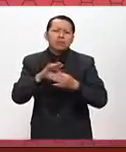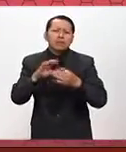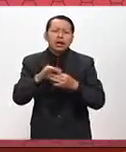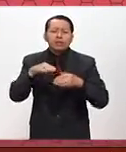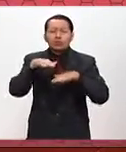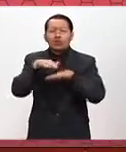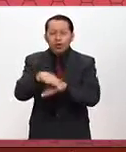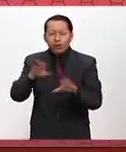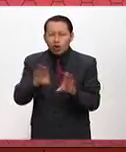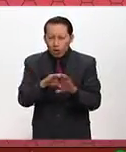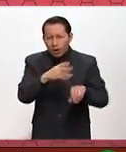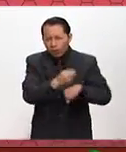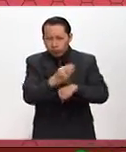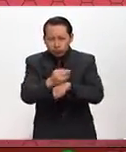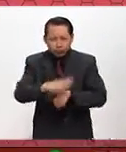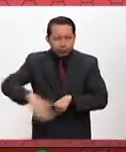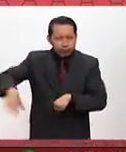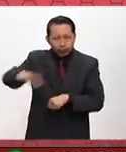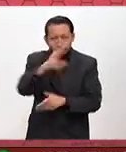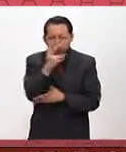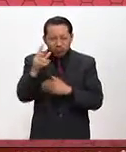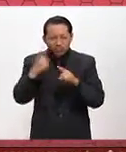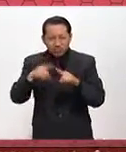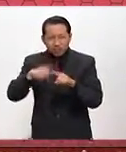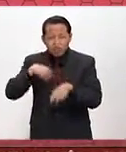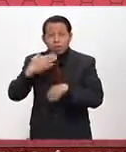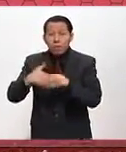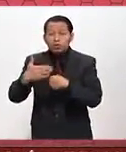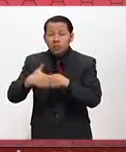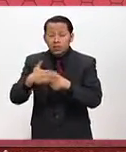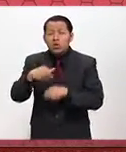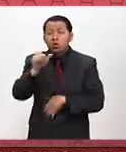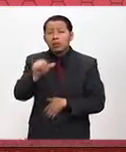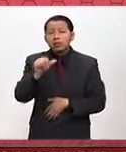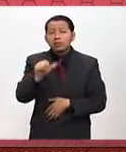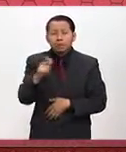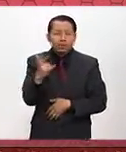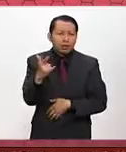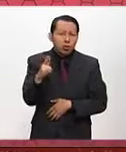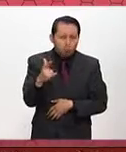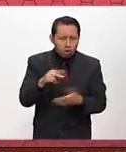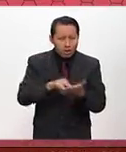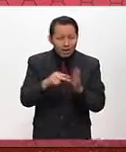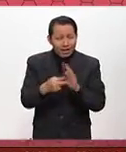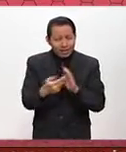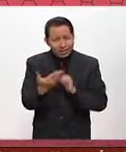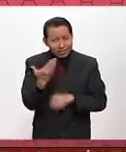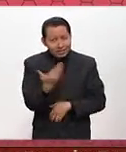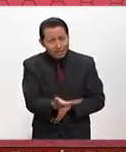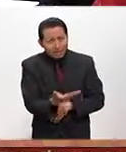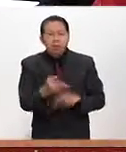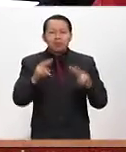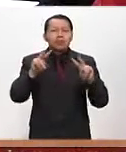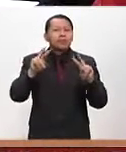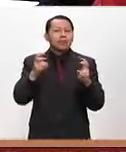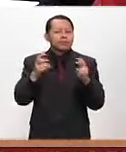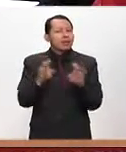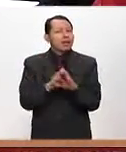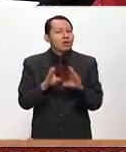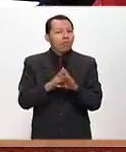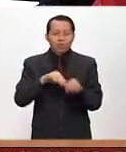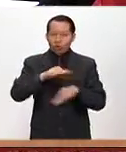jornada de reforestación social que se realizará el próximo 16 de julio. Yo, ingeniero, un asunto por el cual